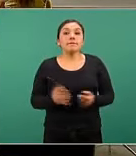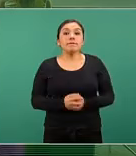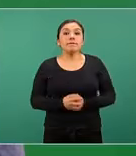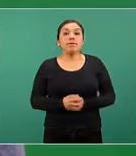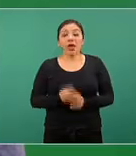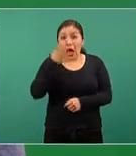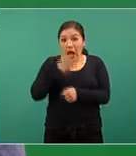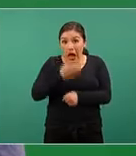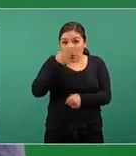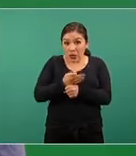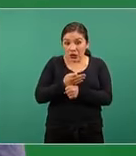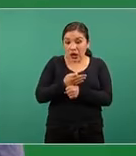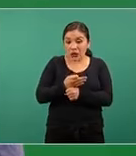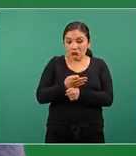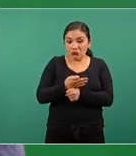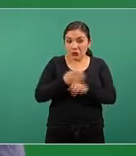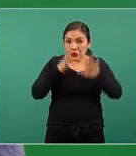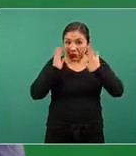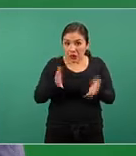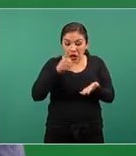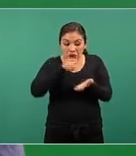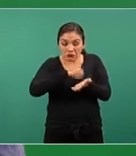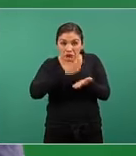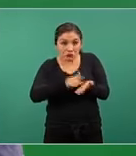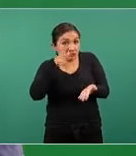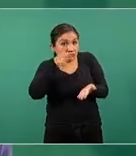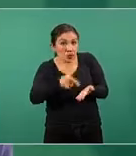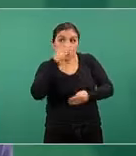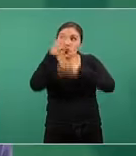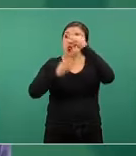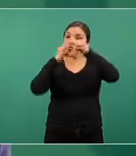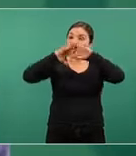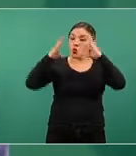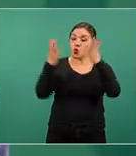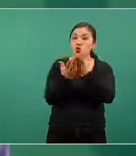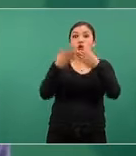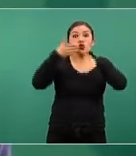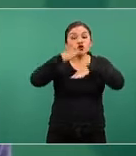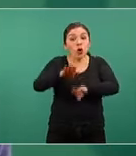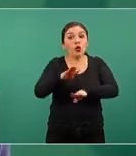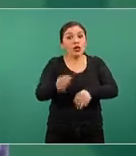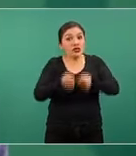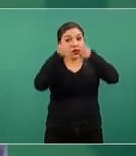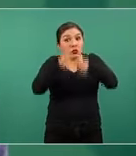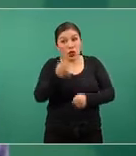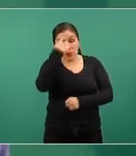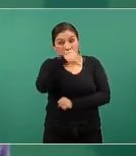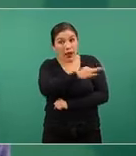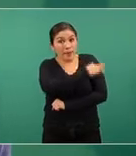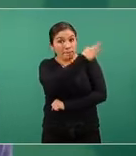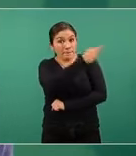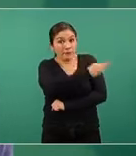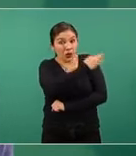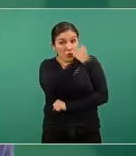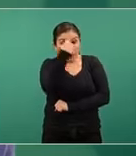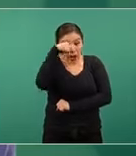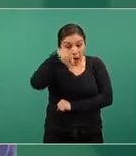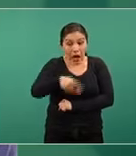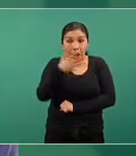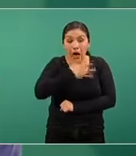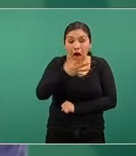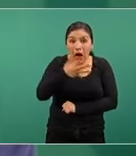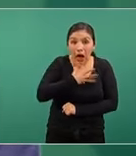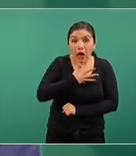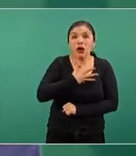hasta el momento no hay evidencia en el mundo sobre la seguridad y la eficacia de las vacunas existentes en el mundo